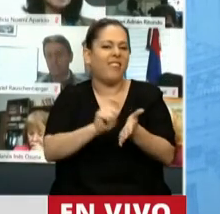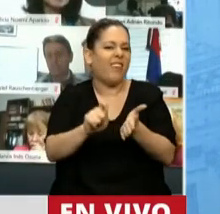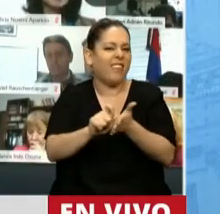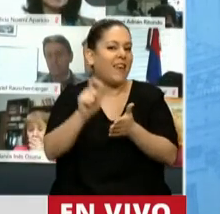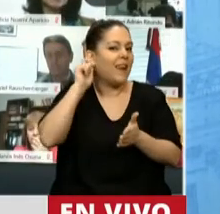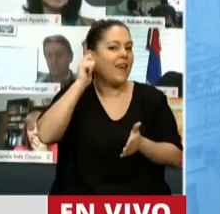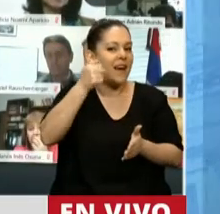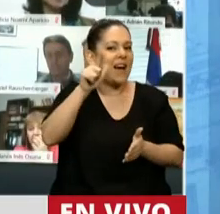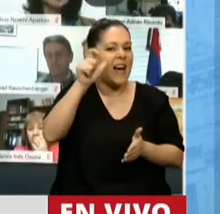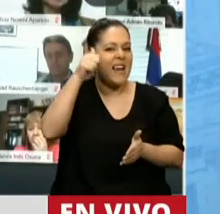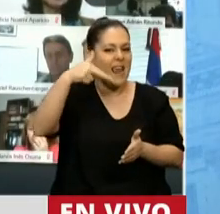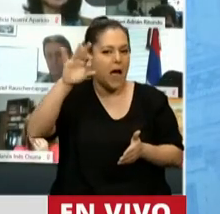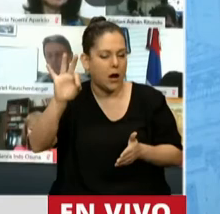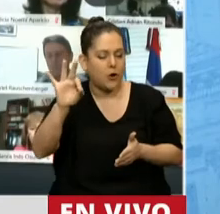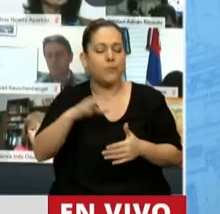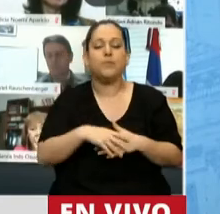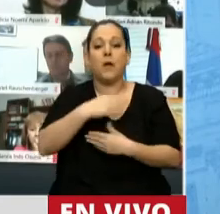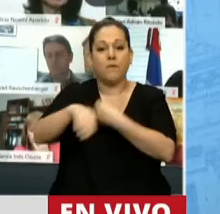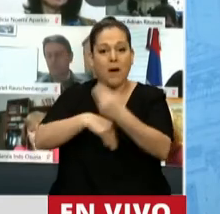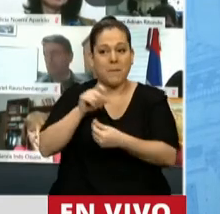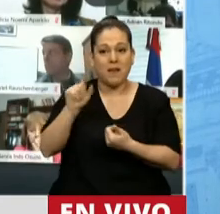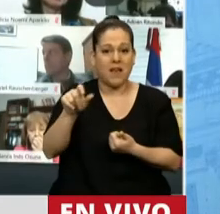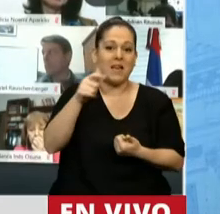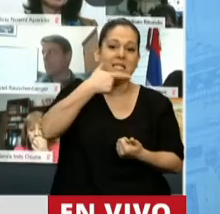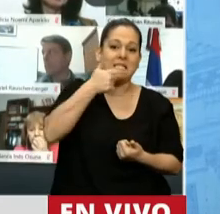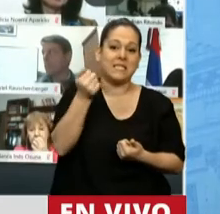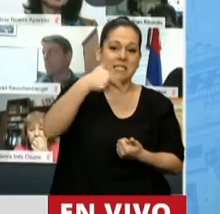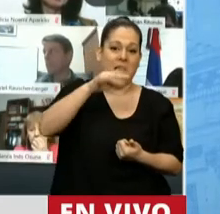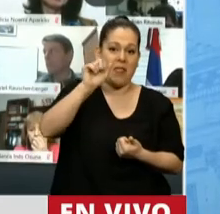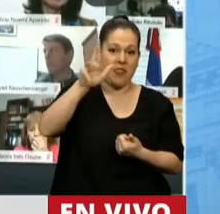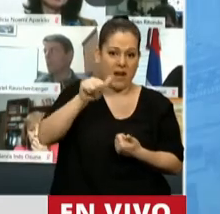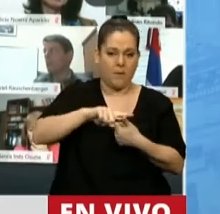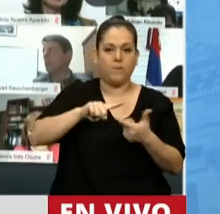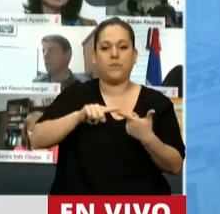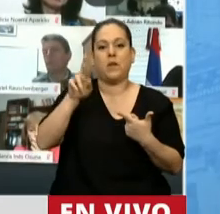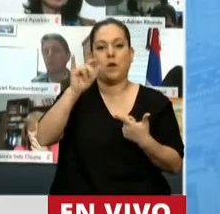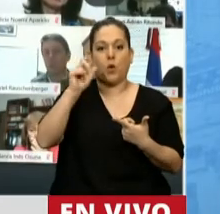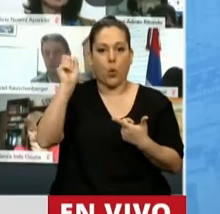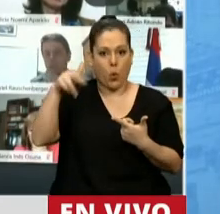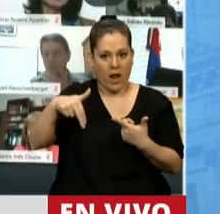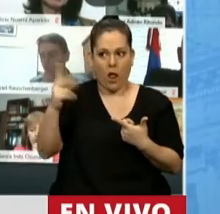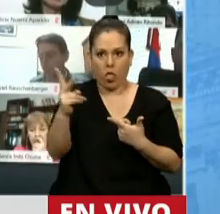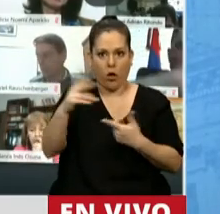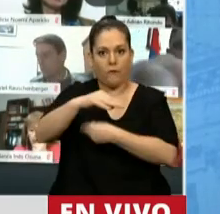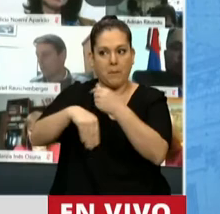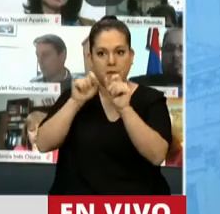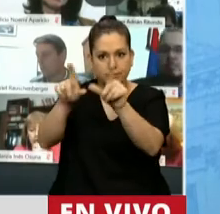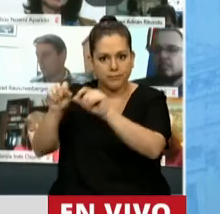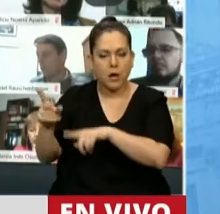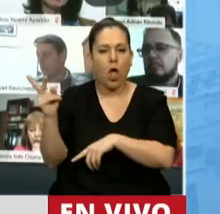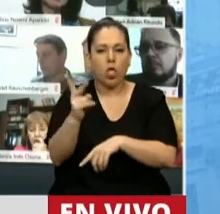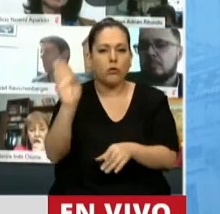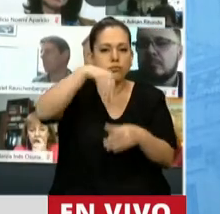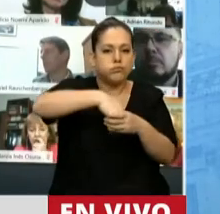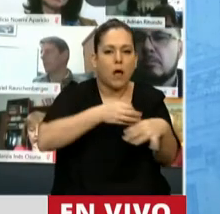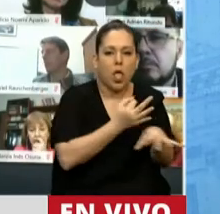de Sandra Calamano y Rubén Rodríguez, trabajadores de la educación, víctimas